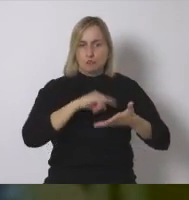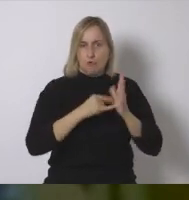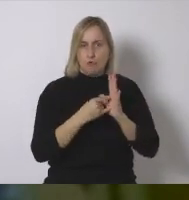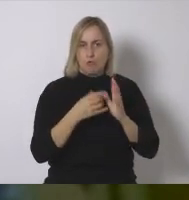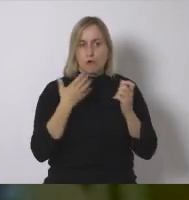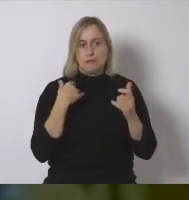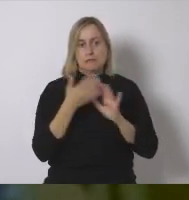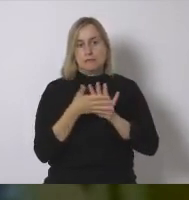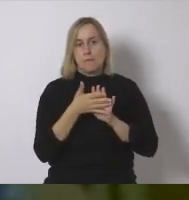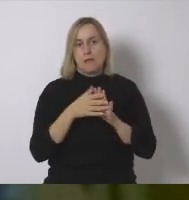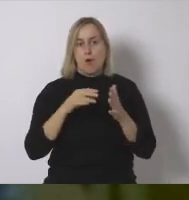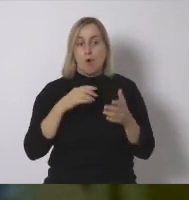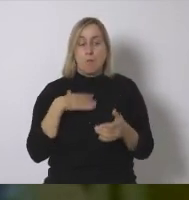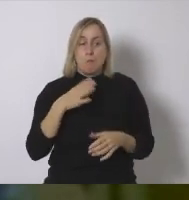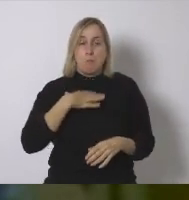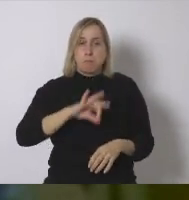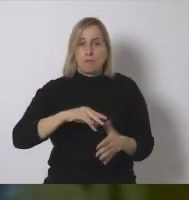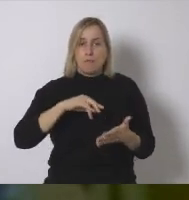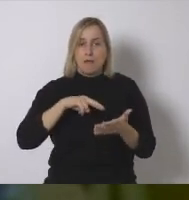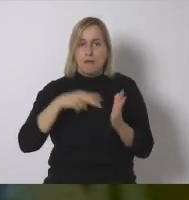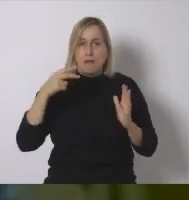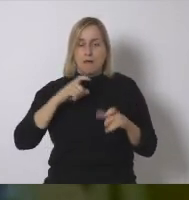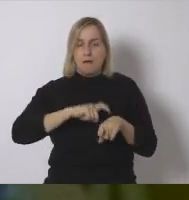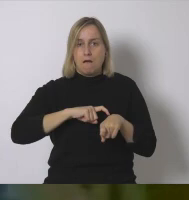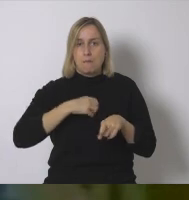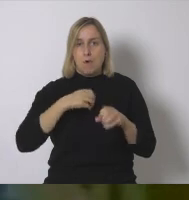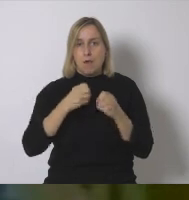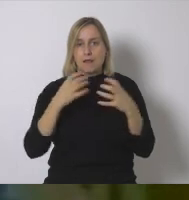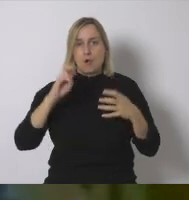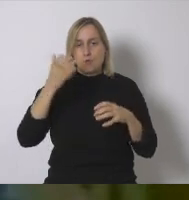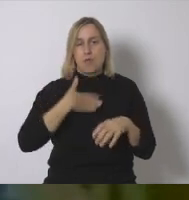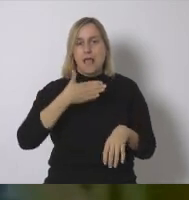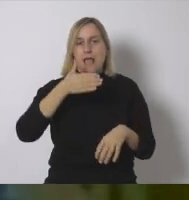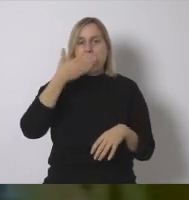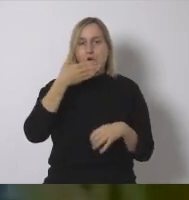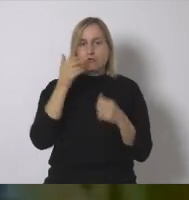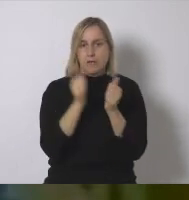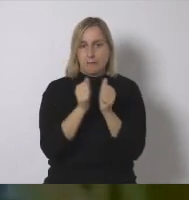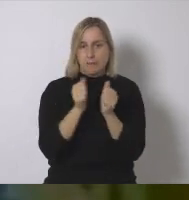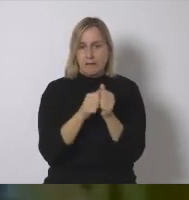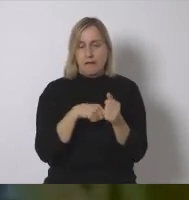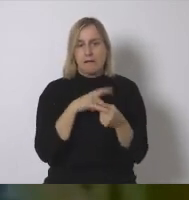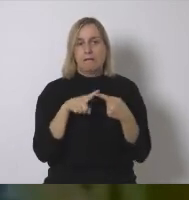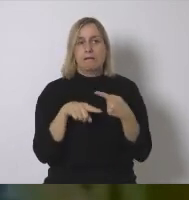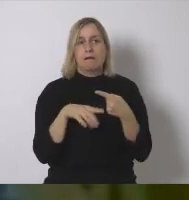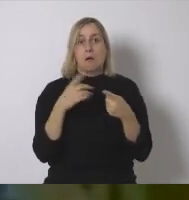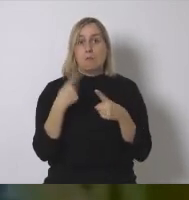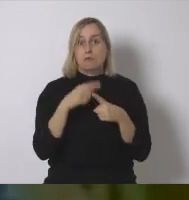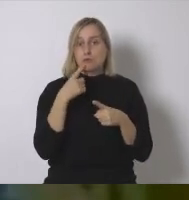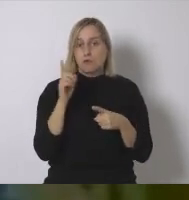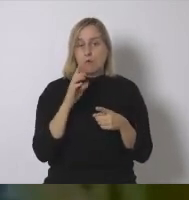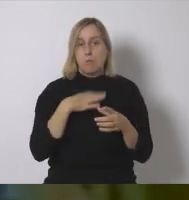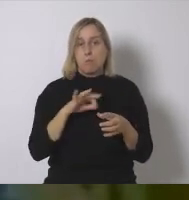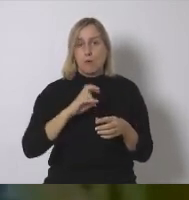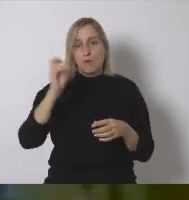y habría que estudiar si se puede resolver este problema con otro tipo de energía como la